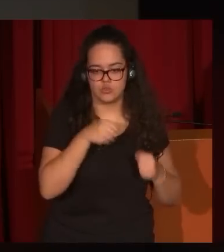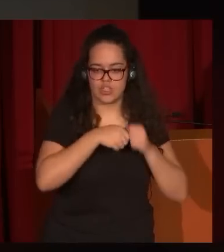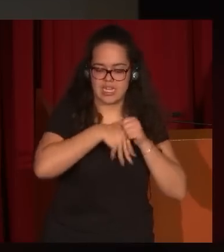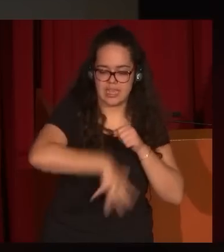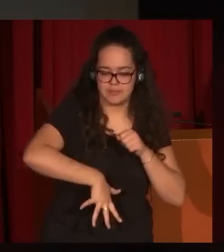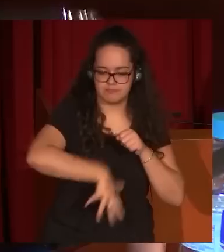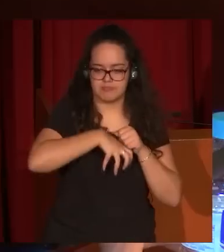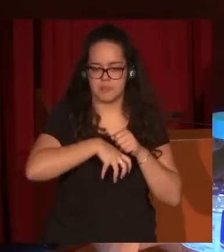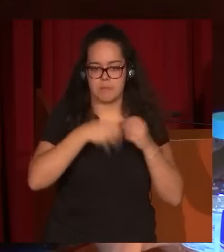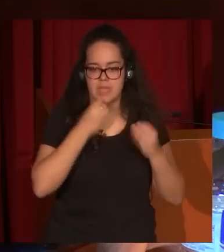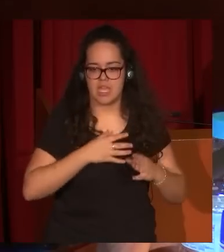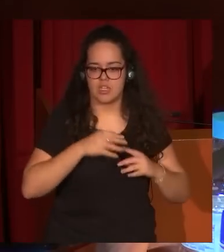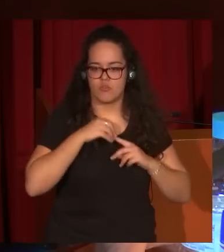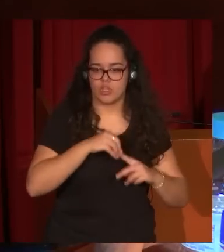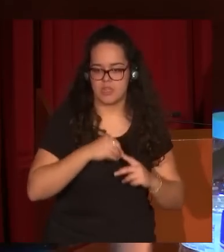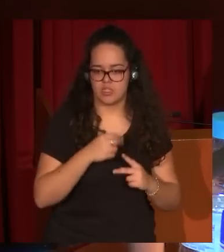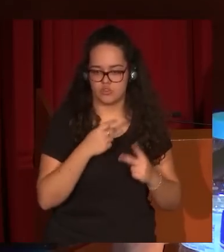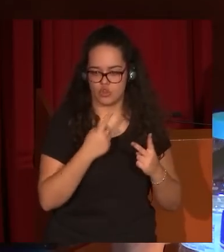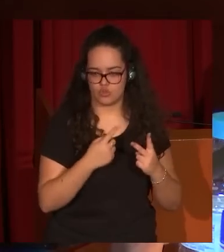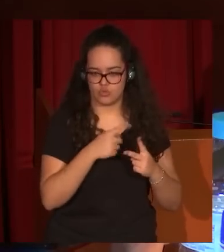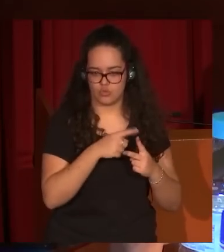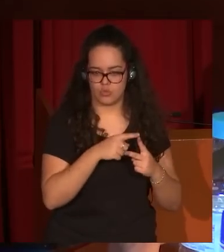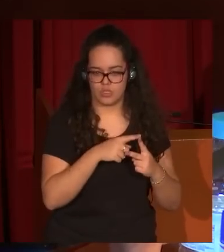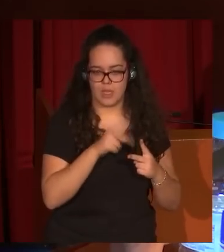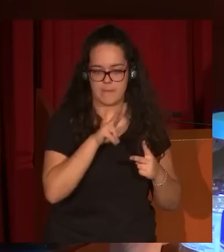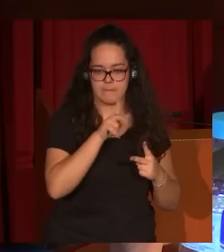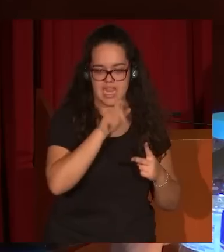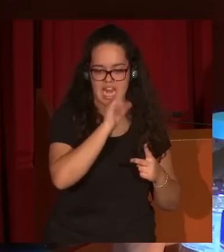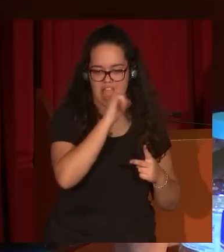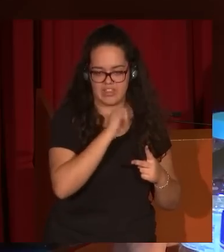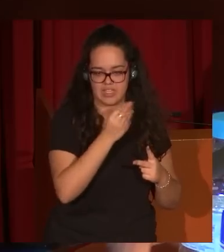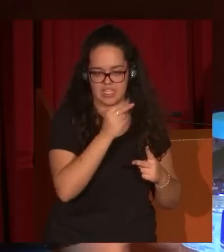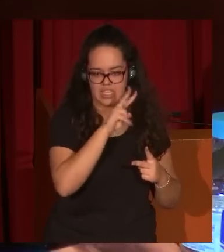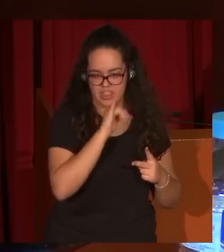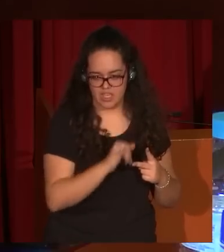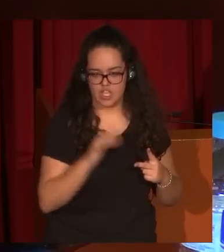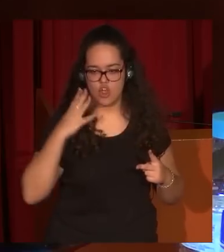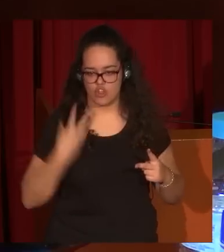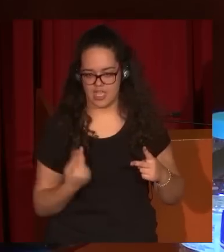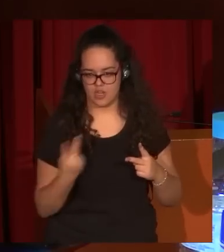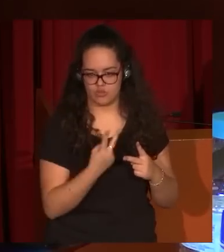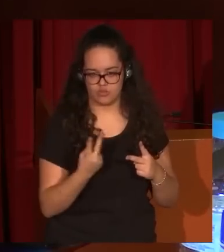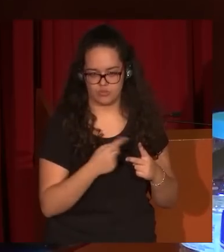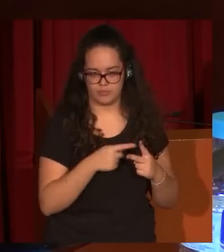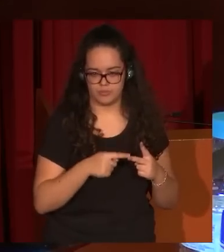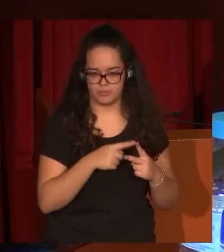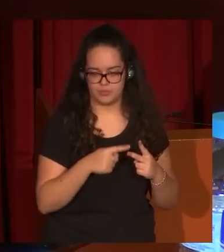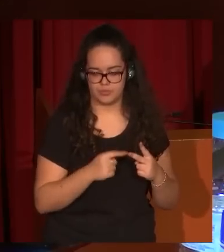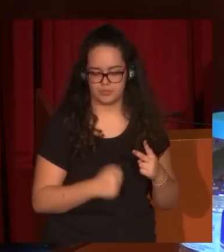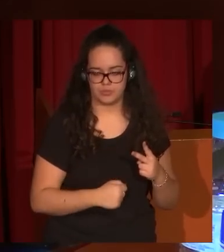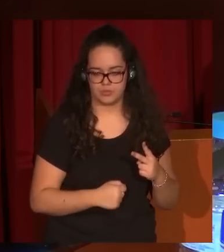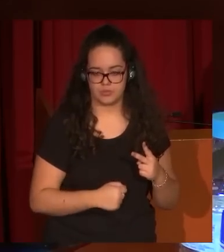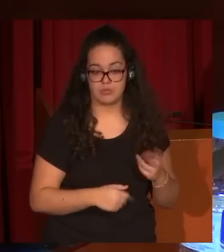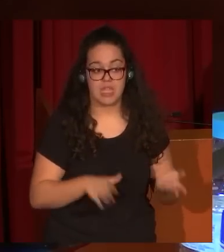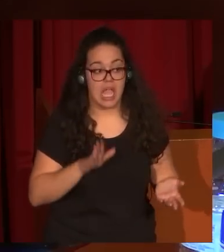dos cimientos fundamentales, Velázquez y Goya. Y también en ese sentido es muy interesante y muy poco